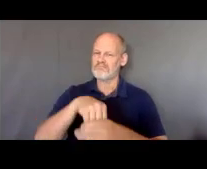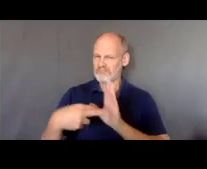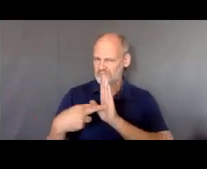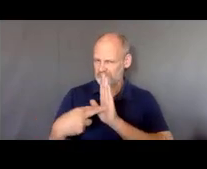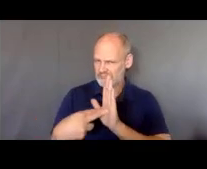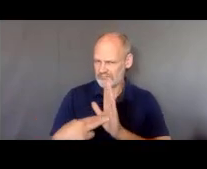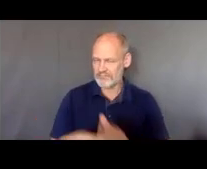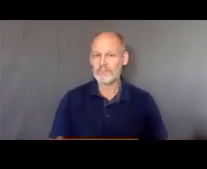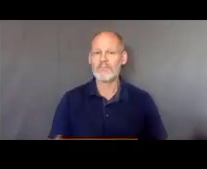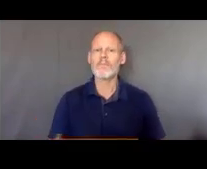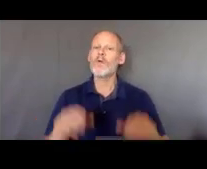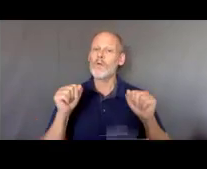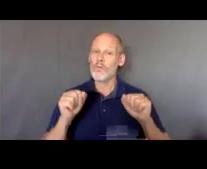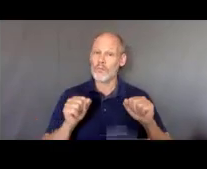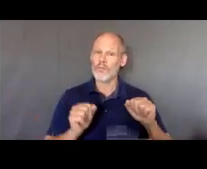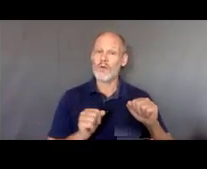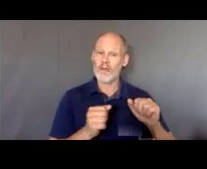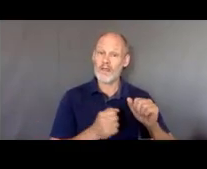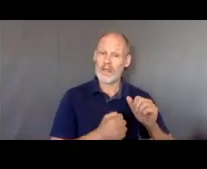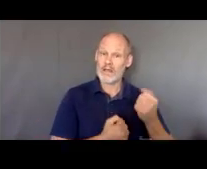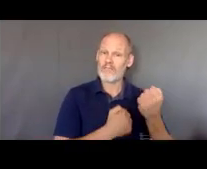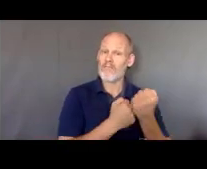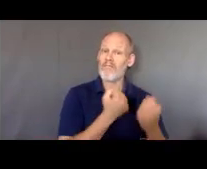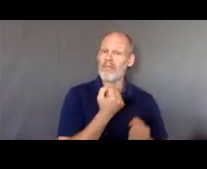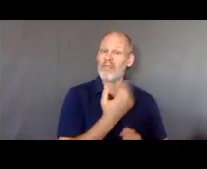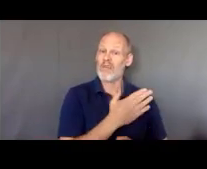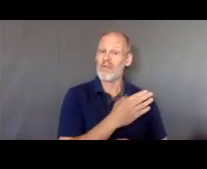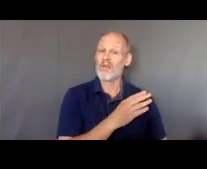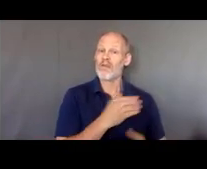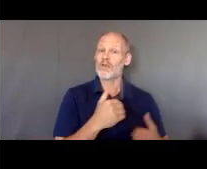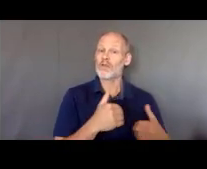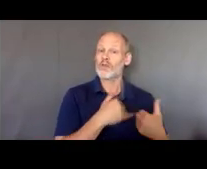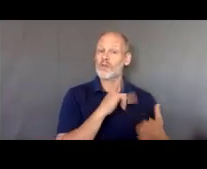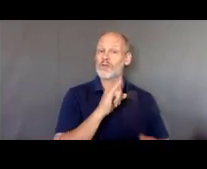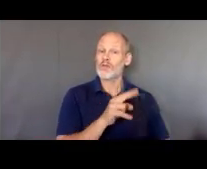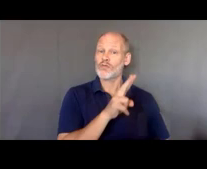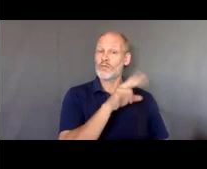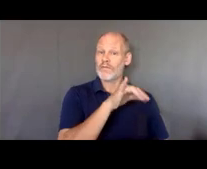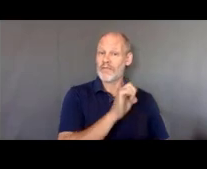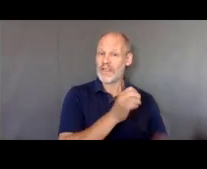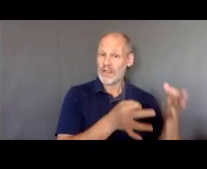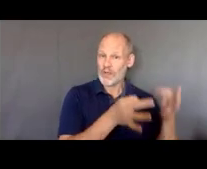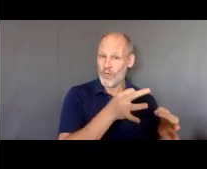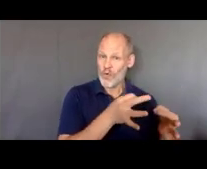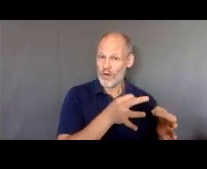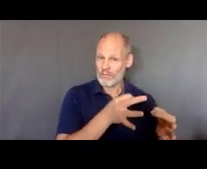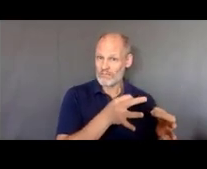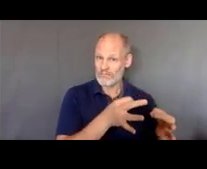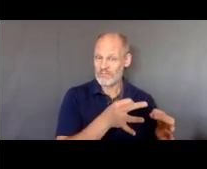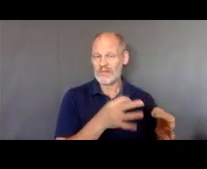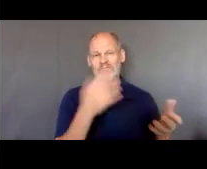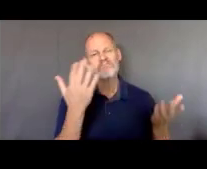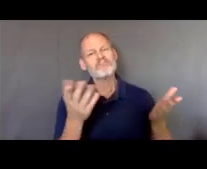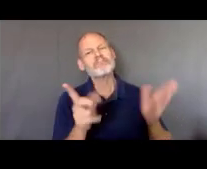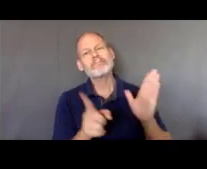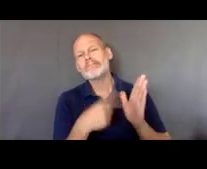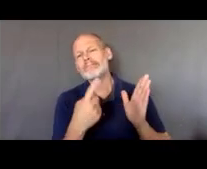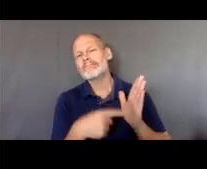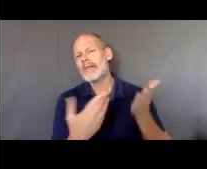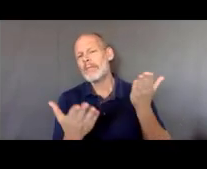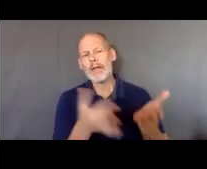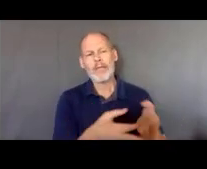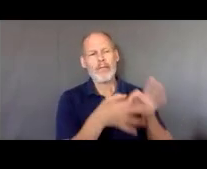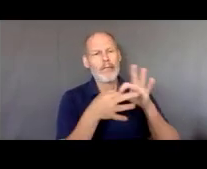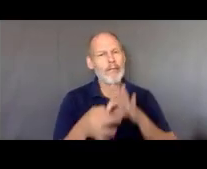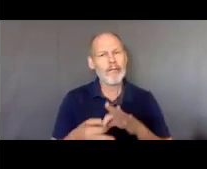intercesión en el tribunal de menores en sociedad con defensores de oficio a veces debido a cuestiones